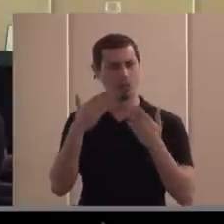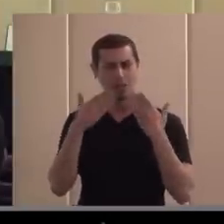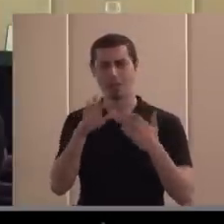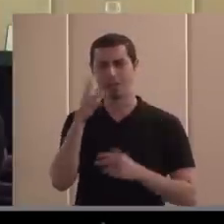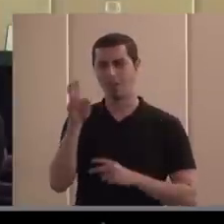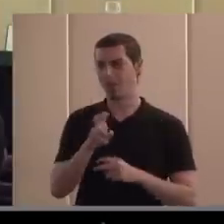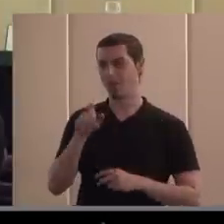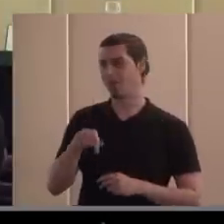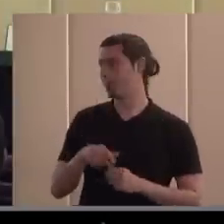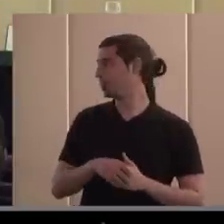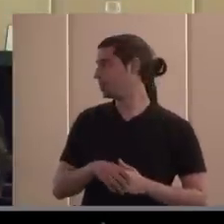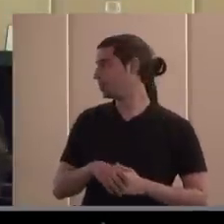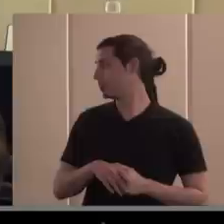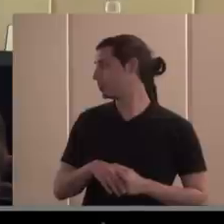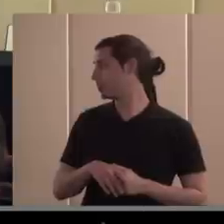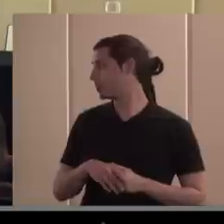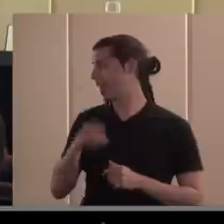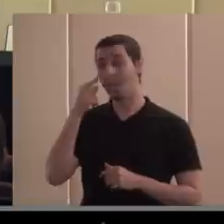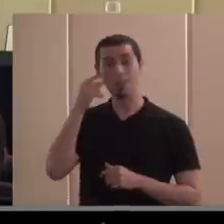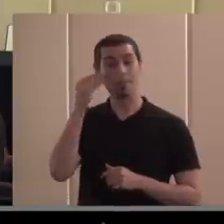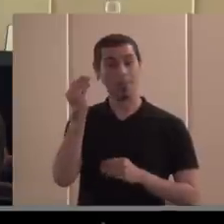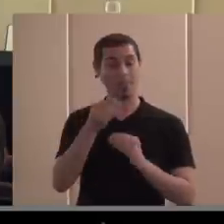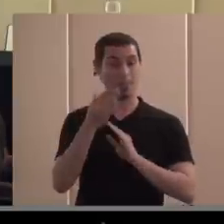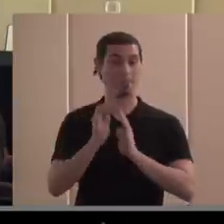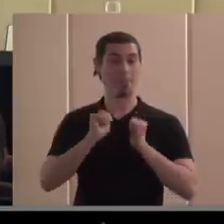Si os parece empezamos por Luis Cayo,